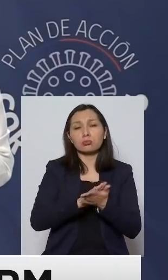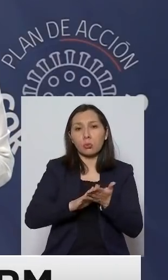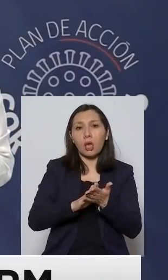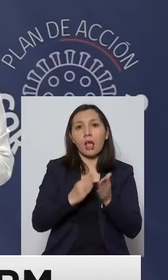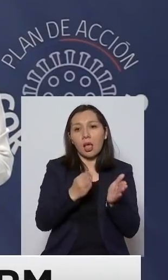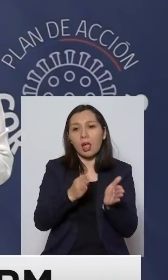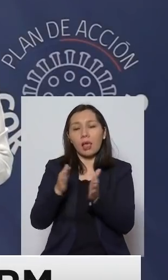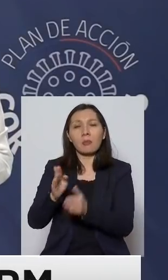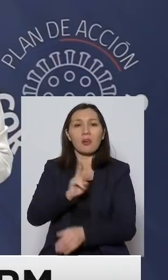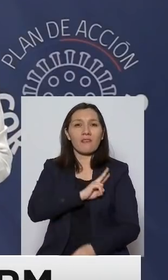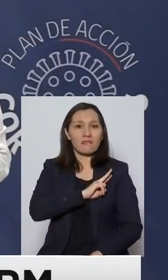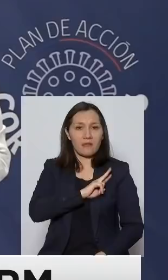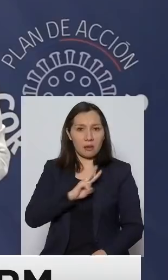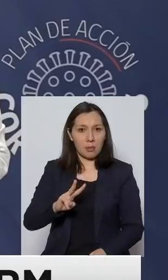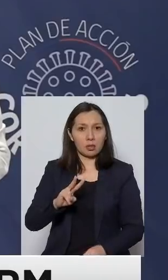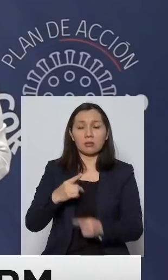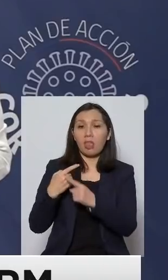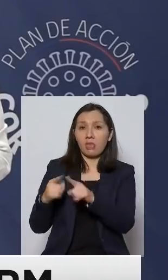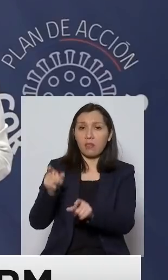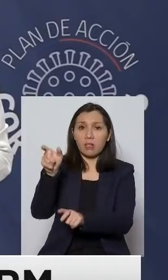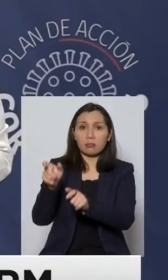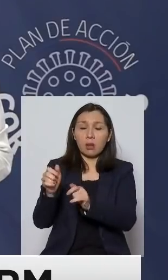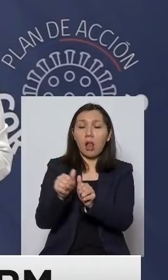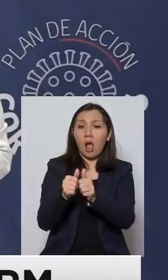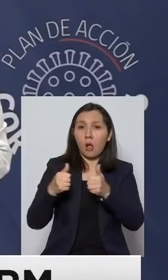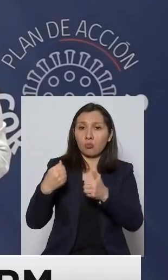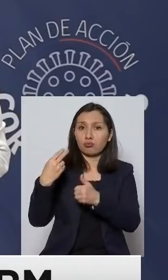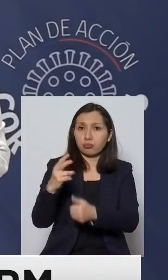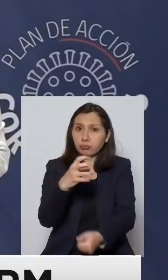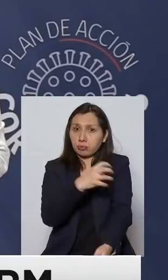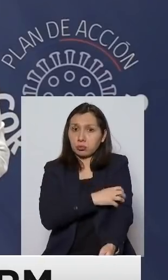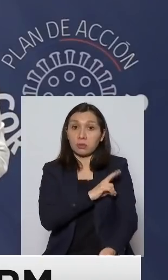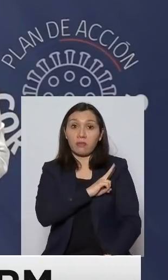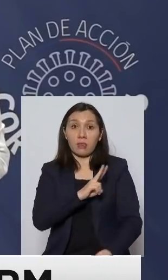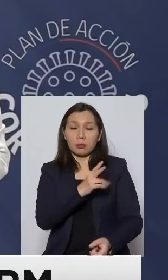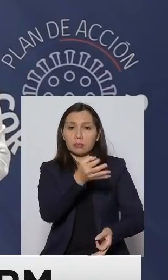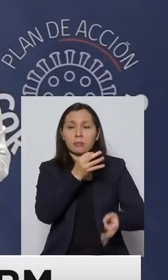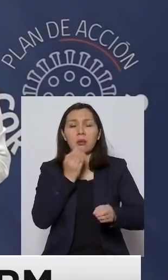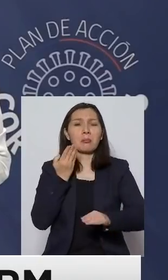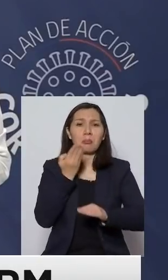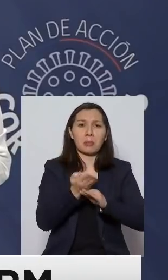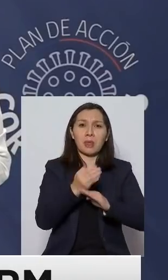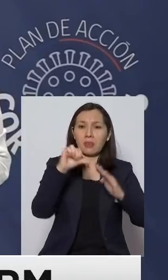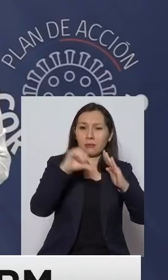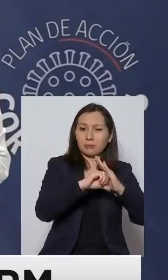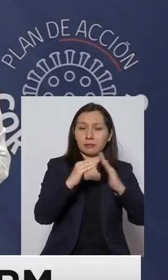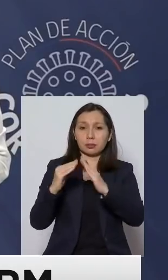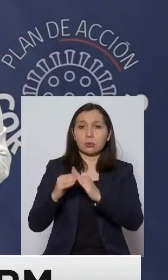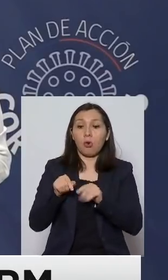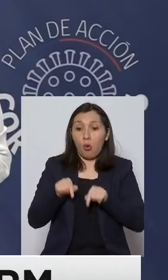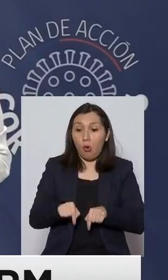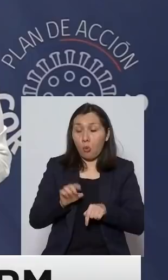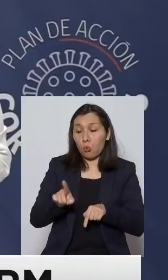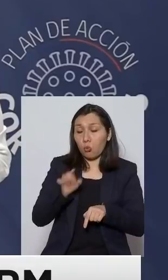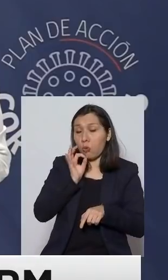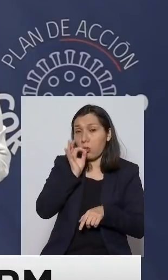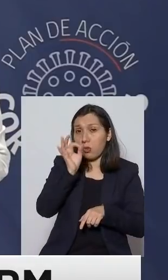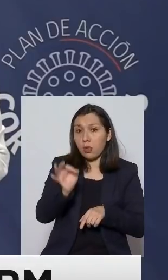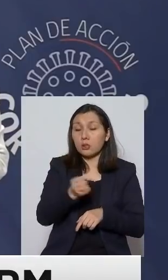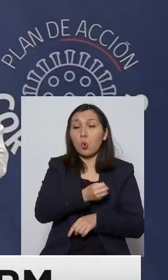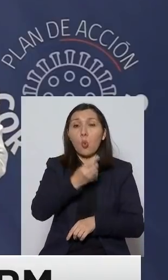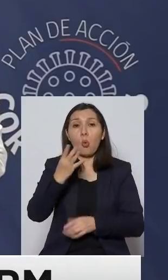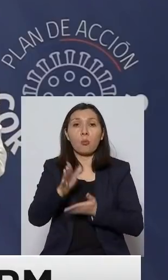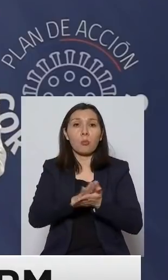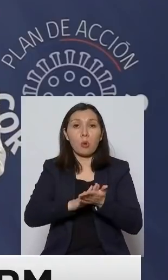situación de Valparaíso distintas voces autoridades regionales han pedido que se decreten cuarentenas usted dice hoy dando las